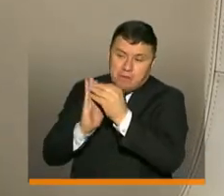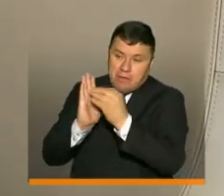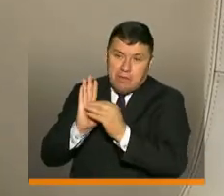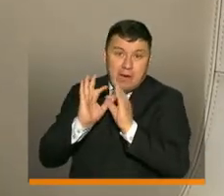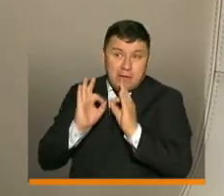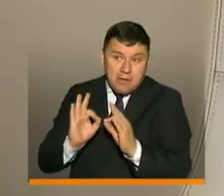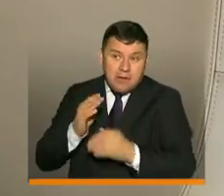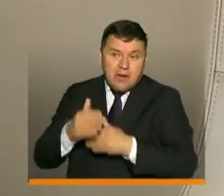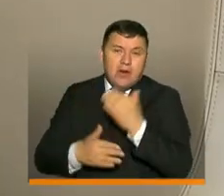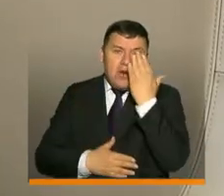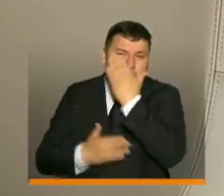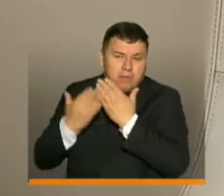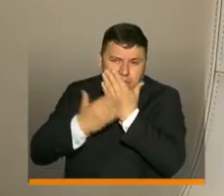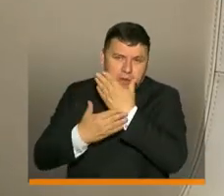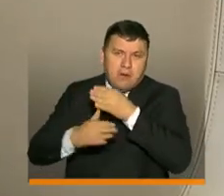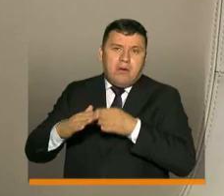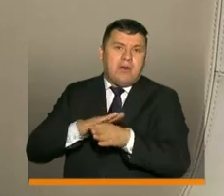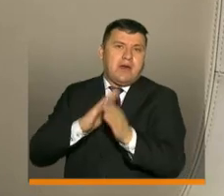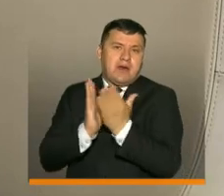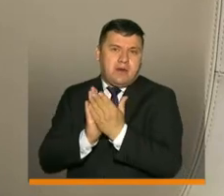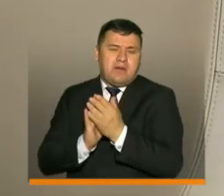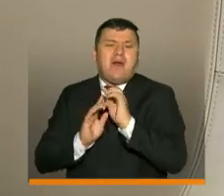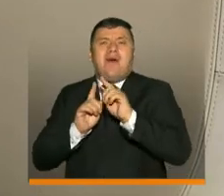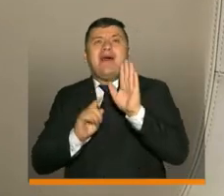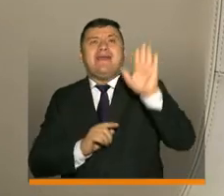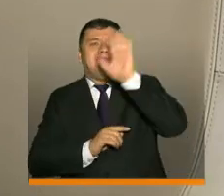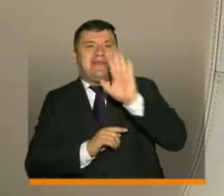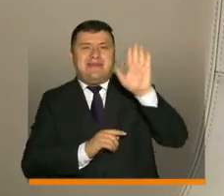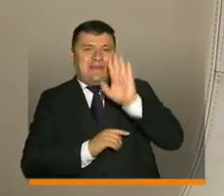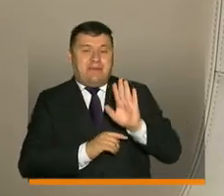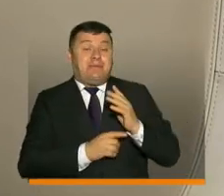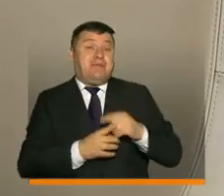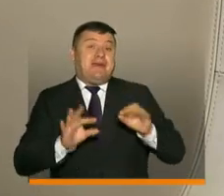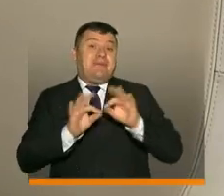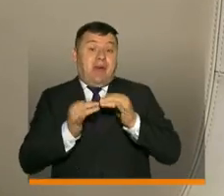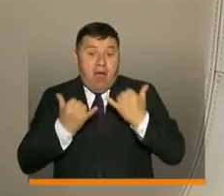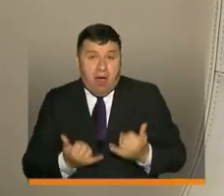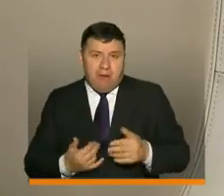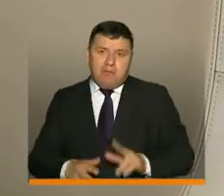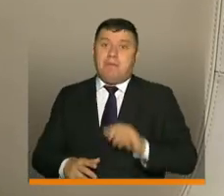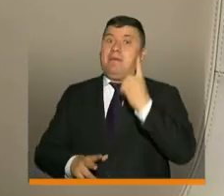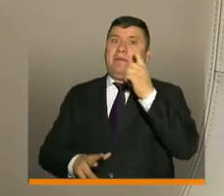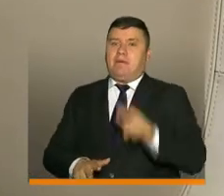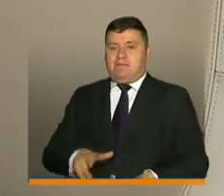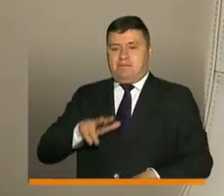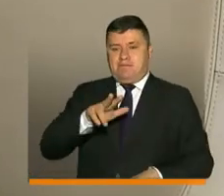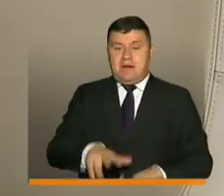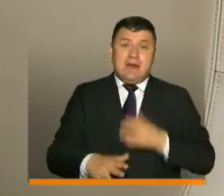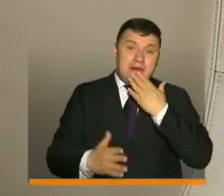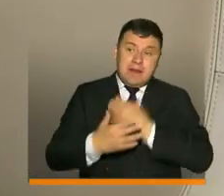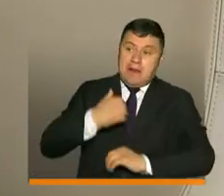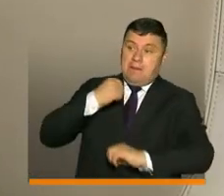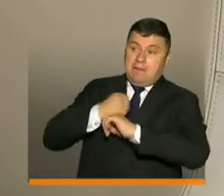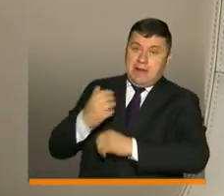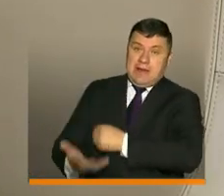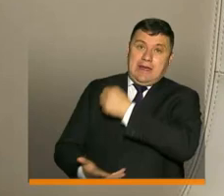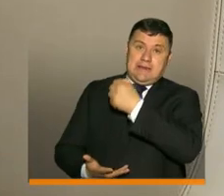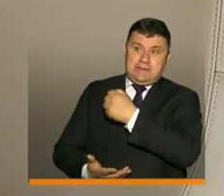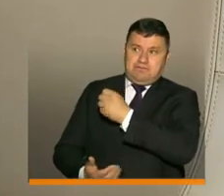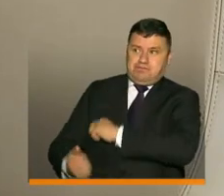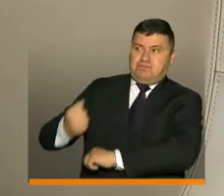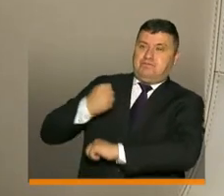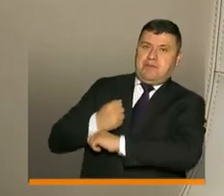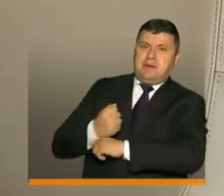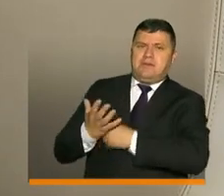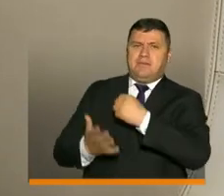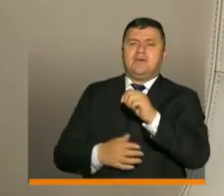adquisiciones de los protocolos y requerimientos. Recuerden que ya dimos un paso que es muy importante, gracias al apoyo del Ministerio de Hacienda y es un